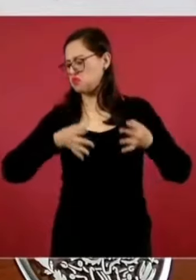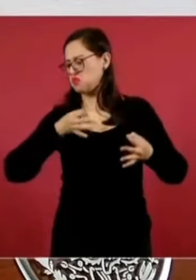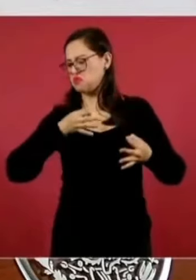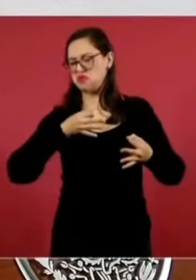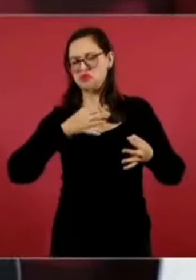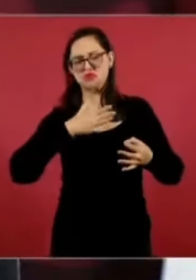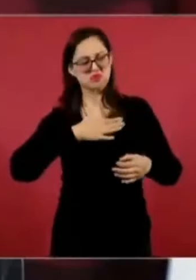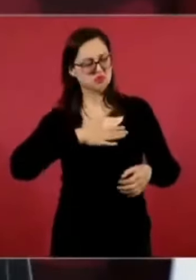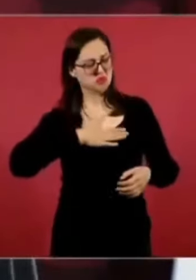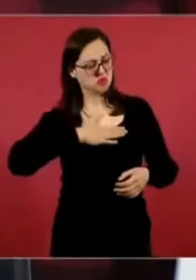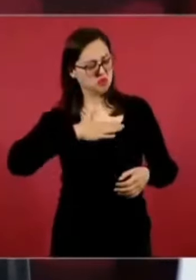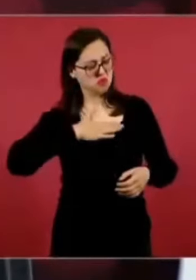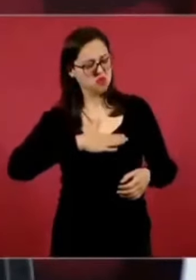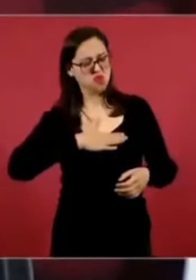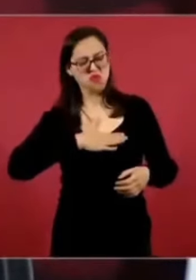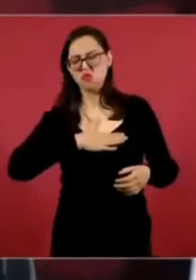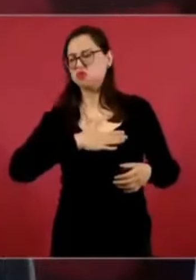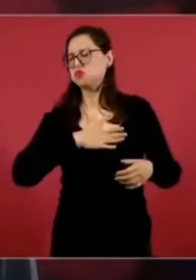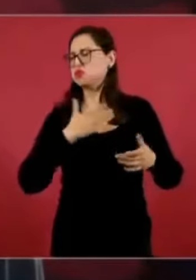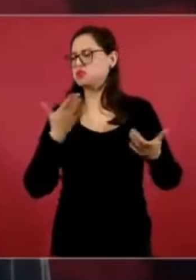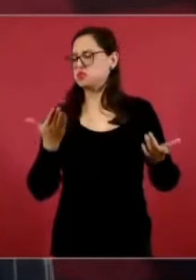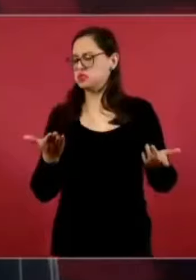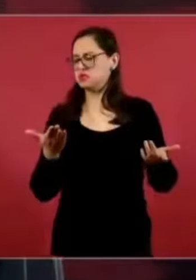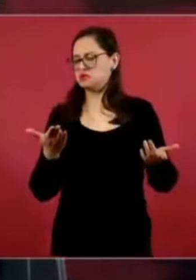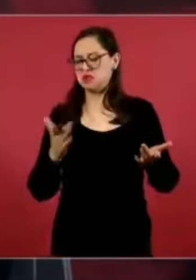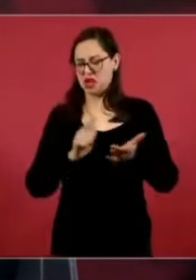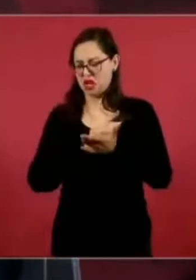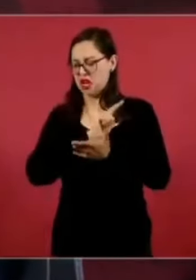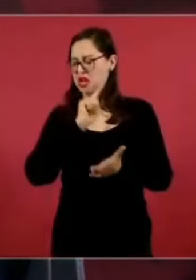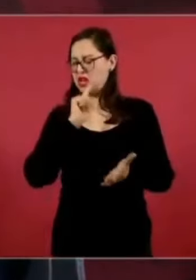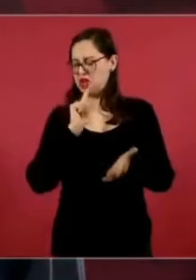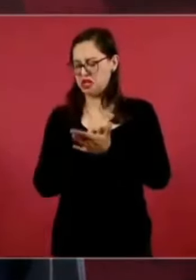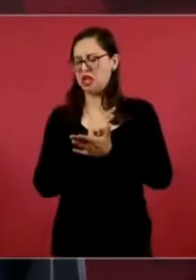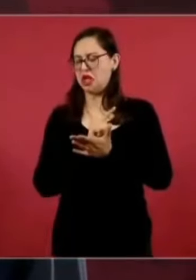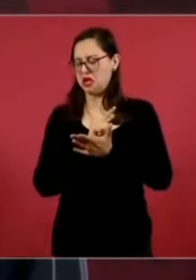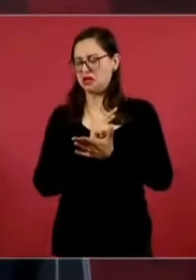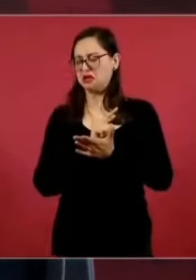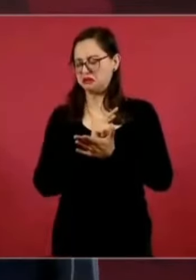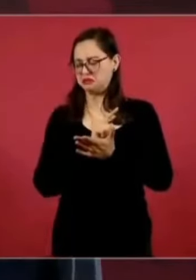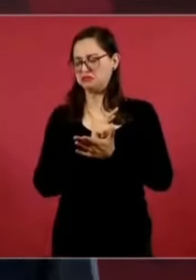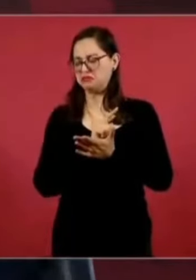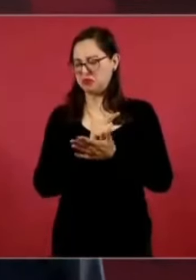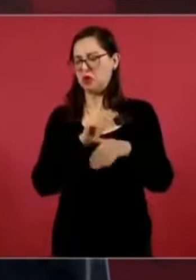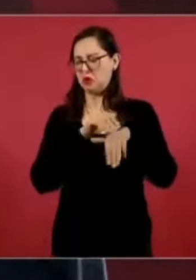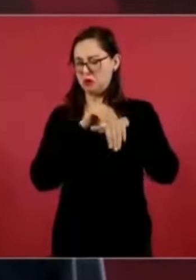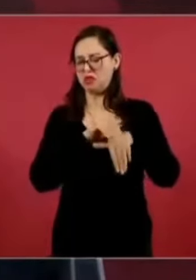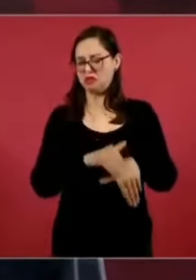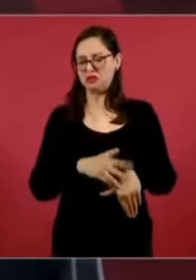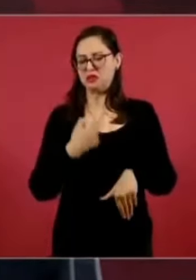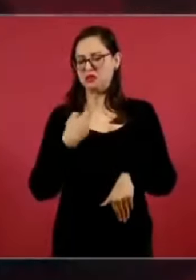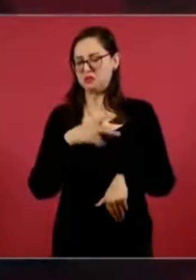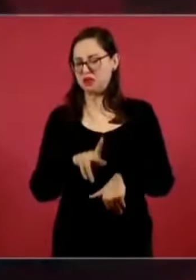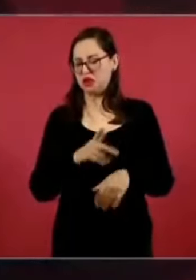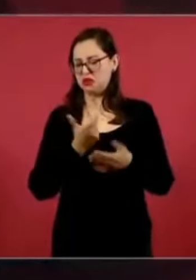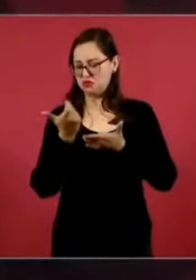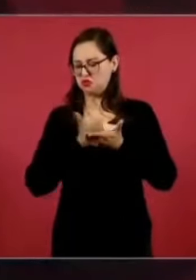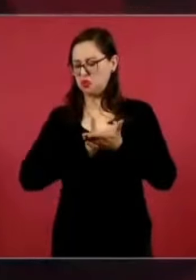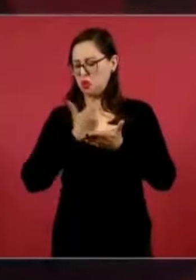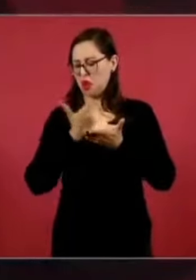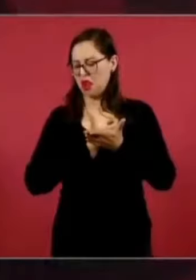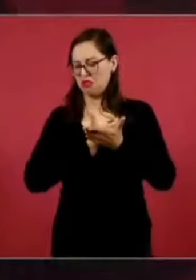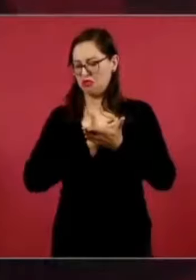que sostengo que la ley es la ley, gano cuatro veces más que el presidente.